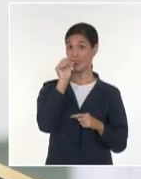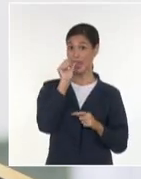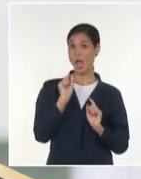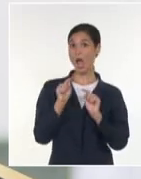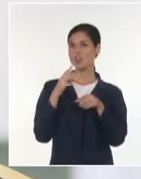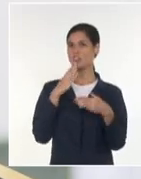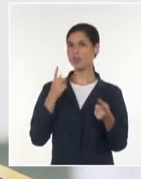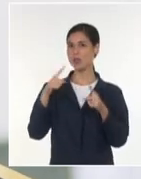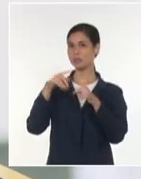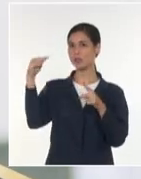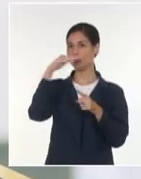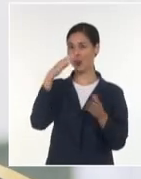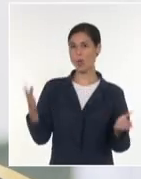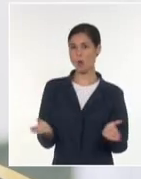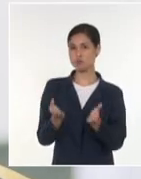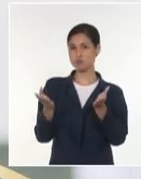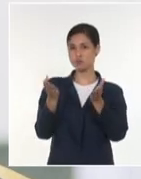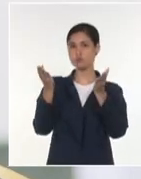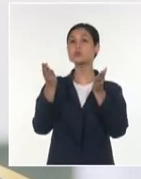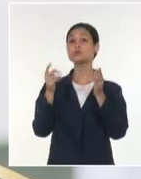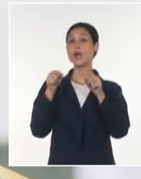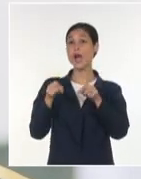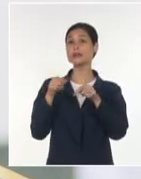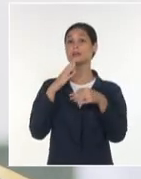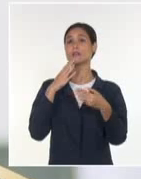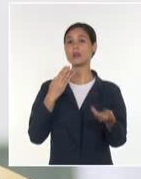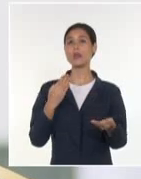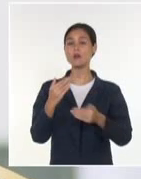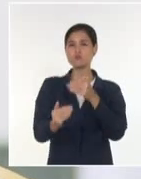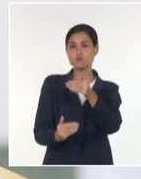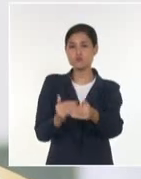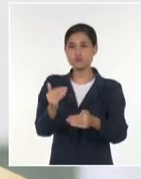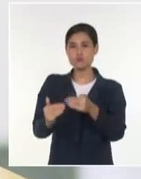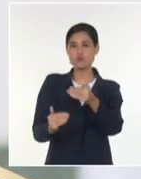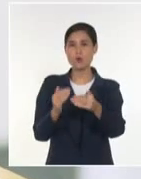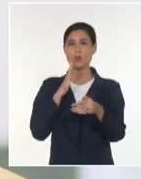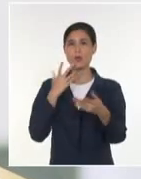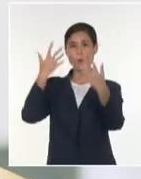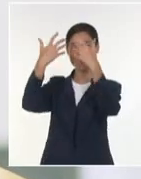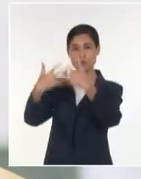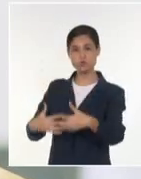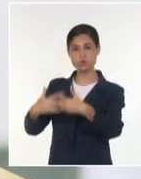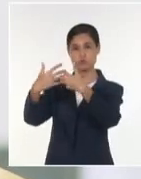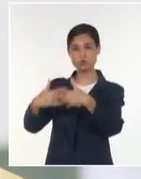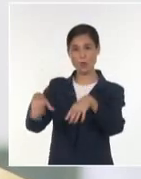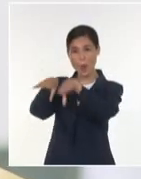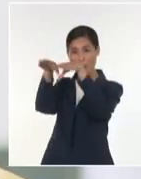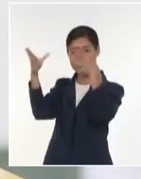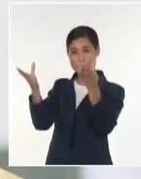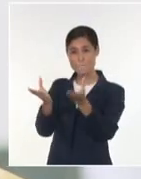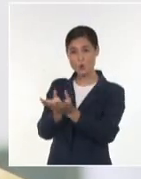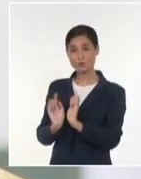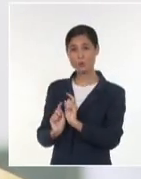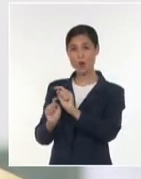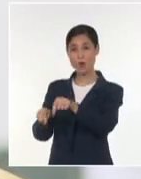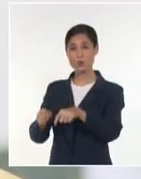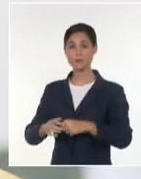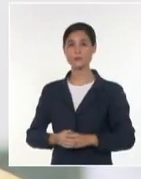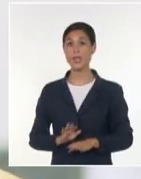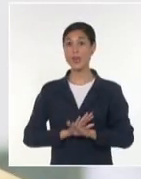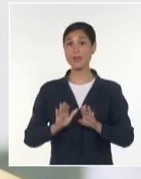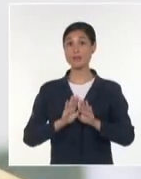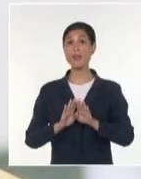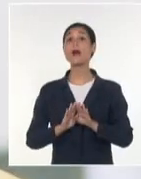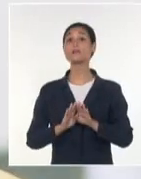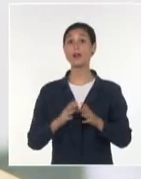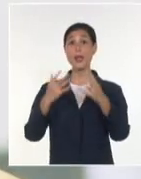tecnológicos emergentes que han comenzado a transformar el escenario de las fábricas en el mundo. La cuarta revolución industrial ya da sus primeros